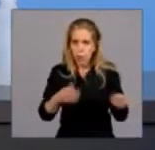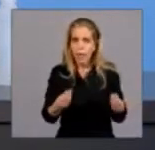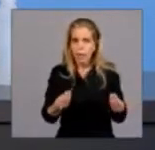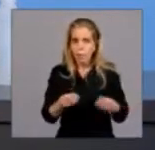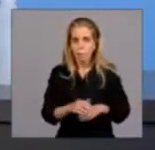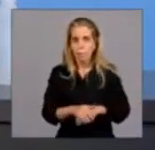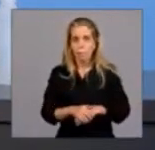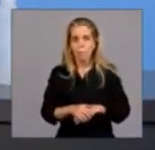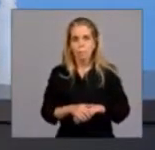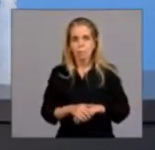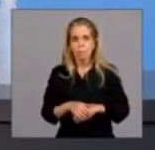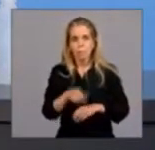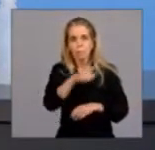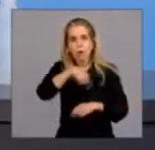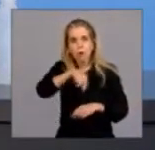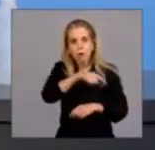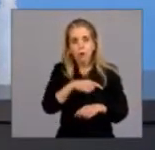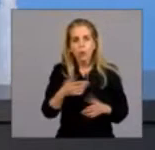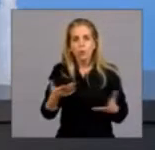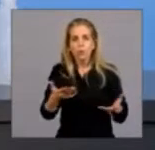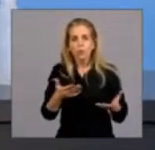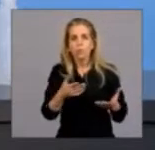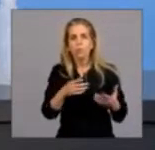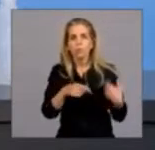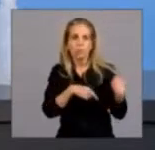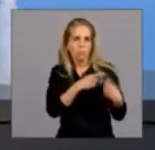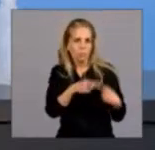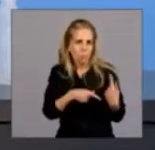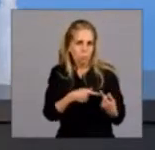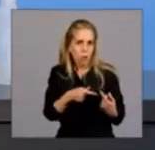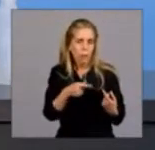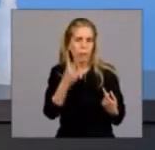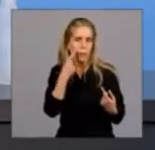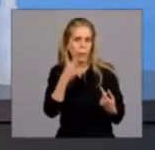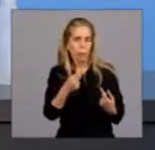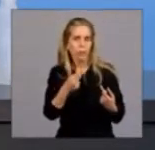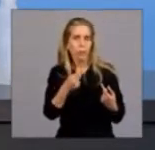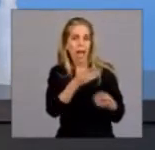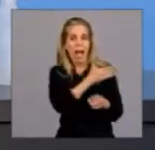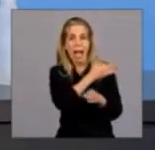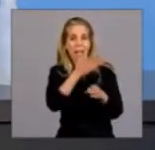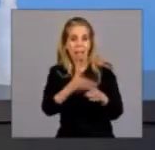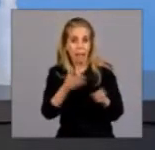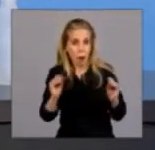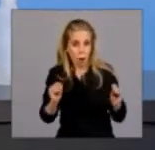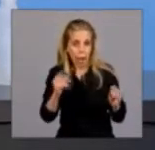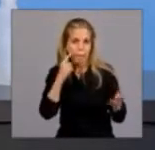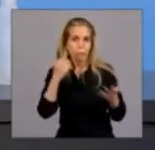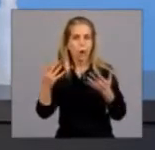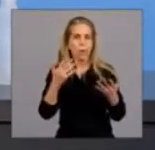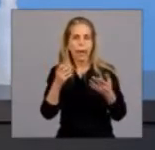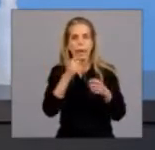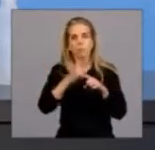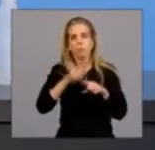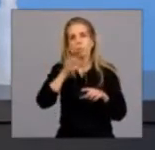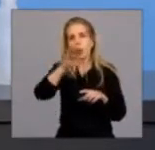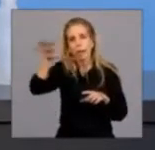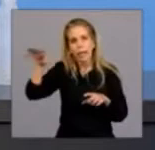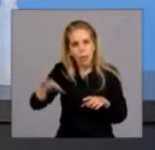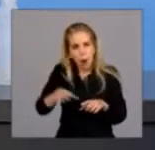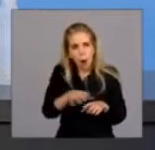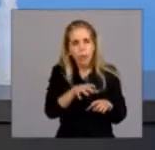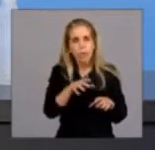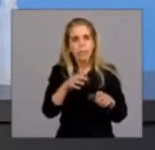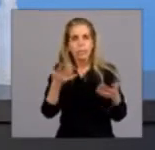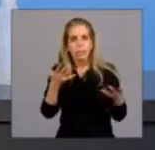Nosotros seguimos confirmando que los resultados que estamos obteniendo comparado con la región siguen